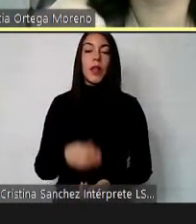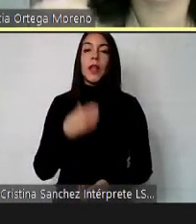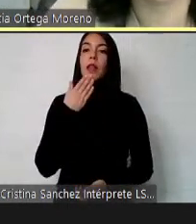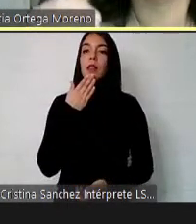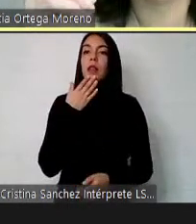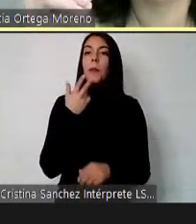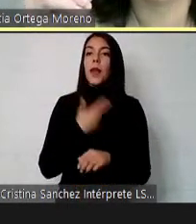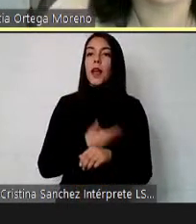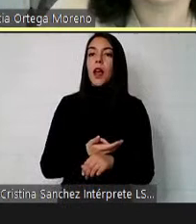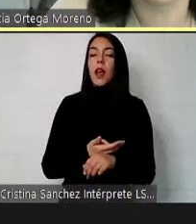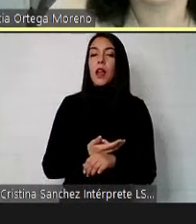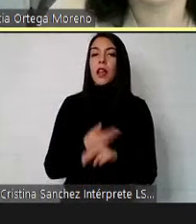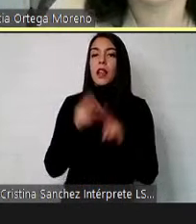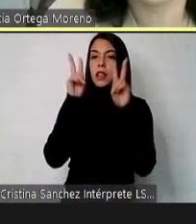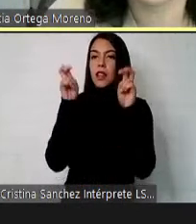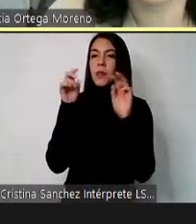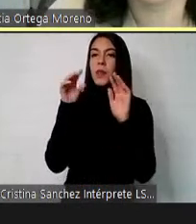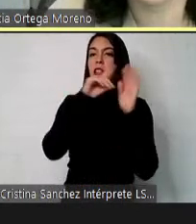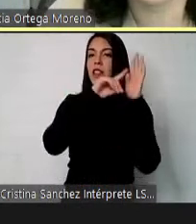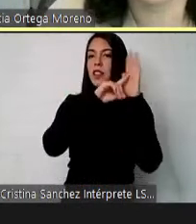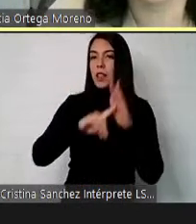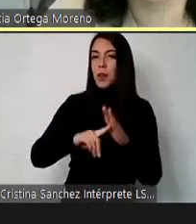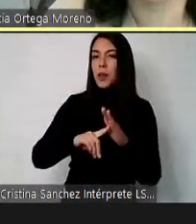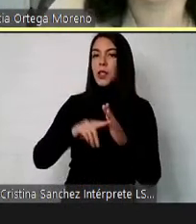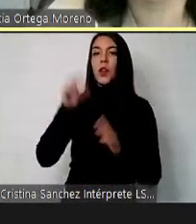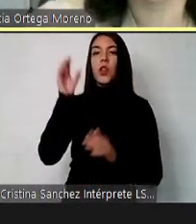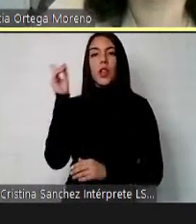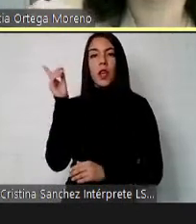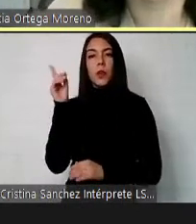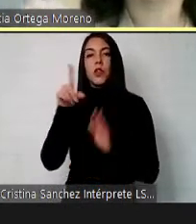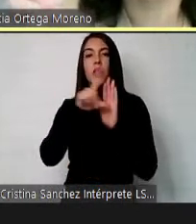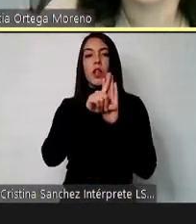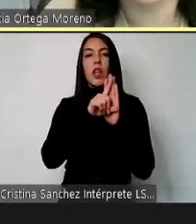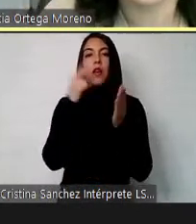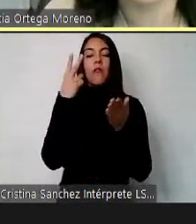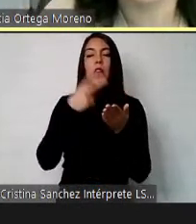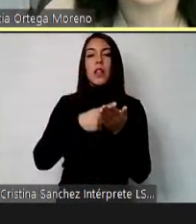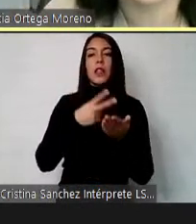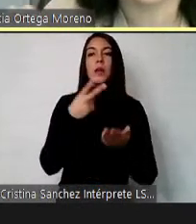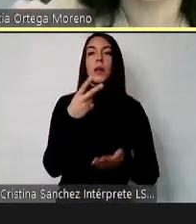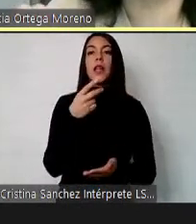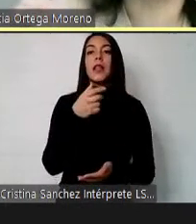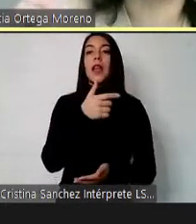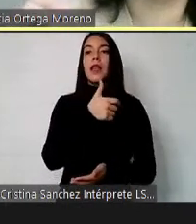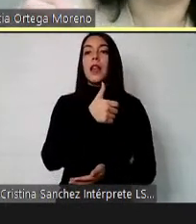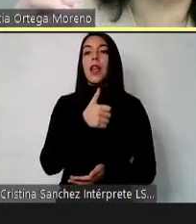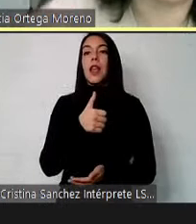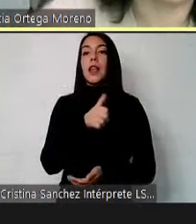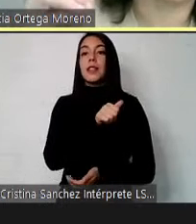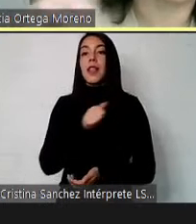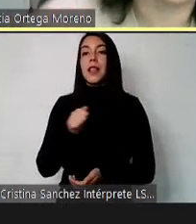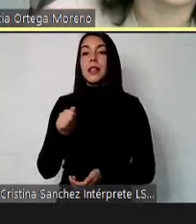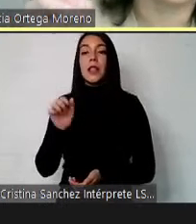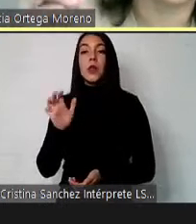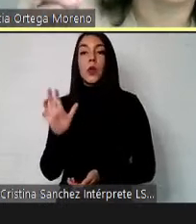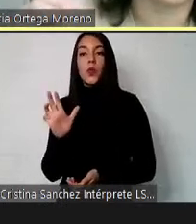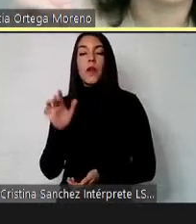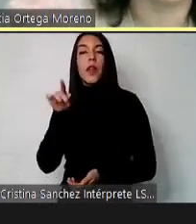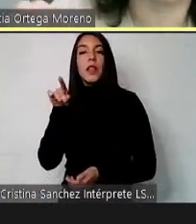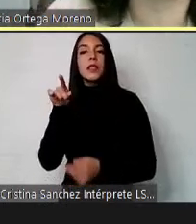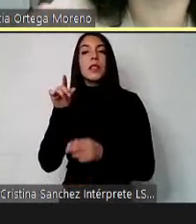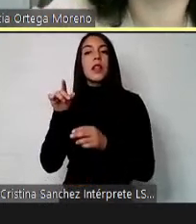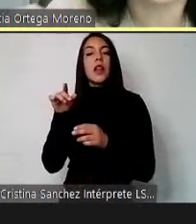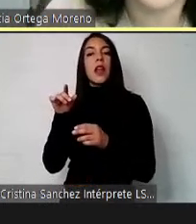en materia de discriminación por discapacidad la ley 20.609 que es la que permite una acción